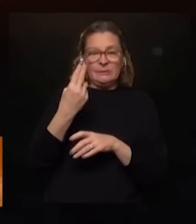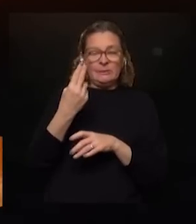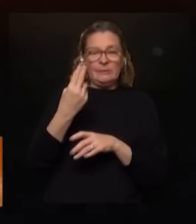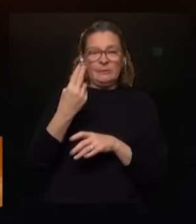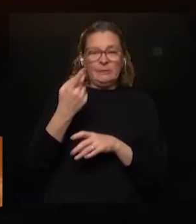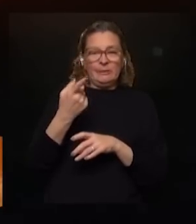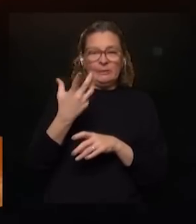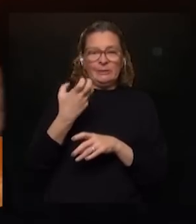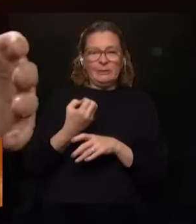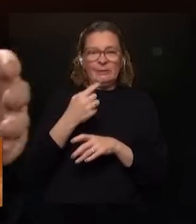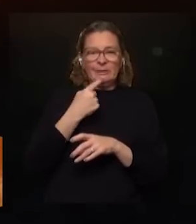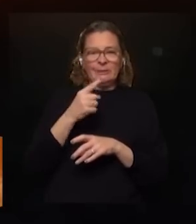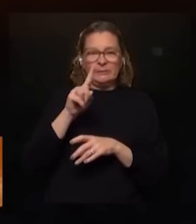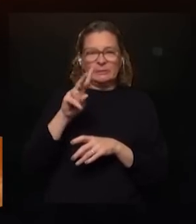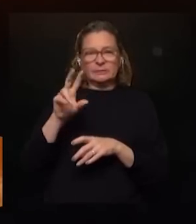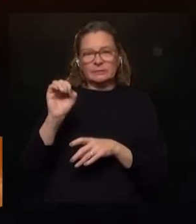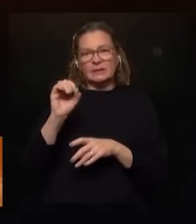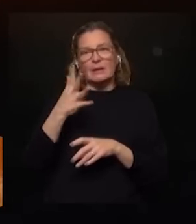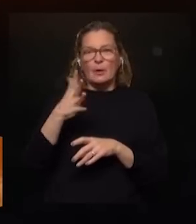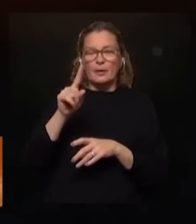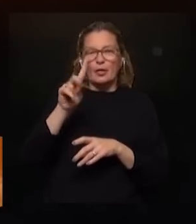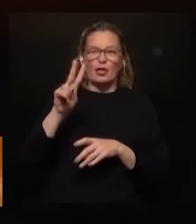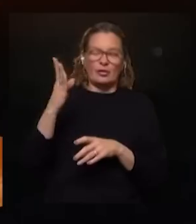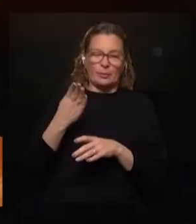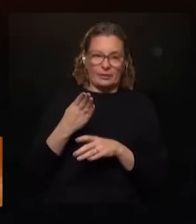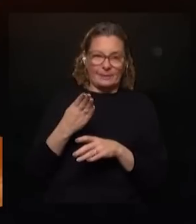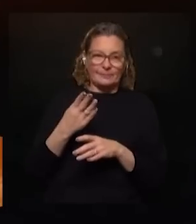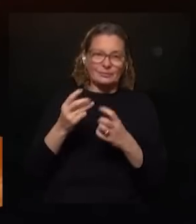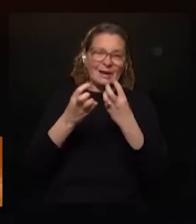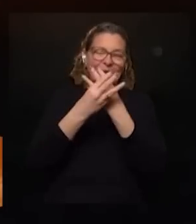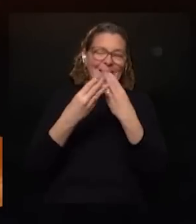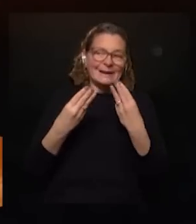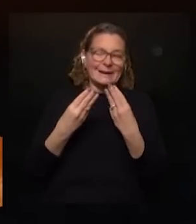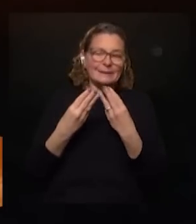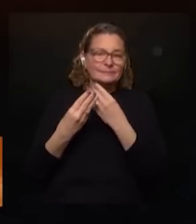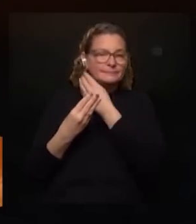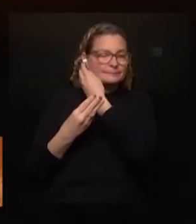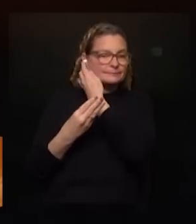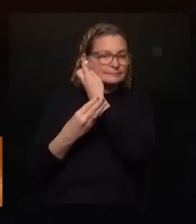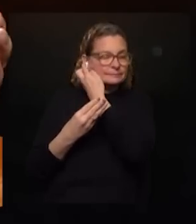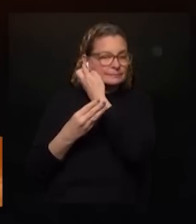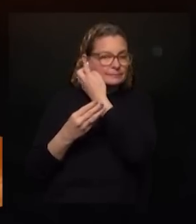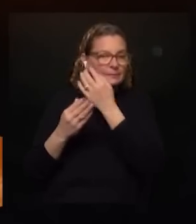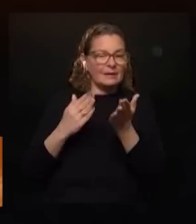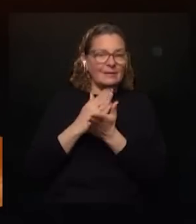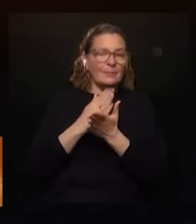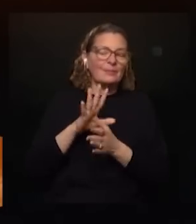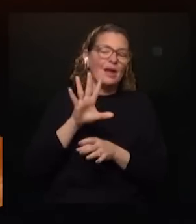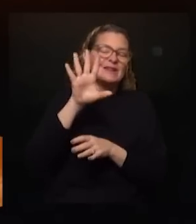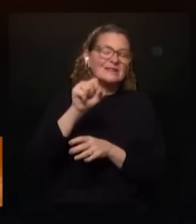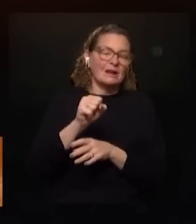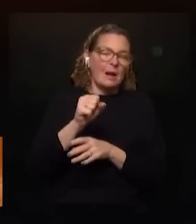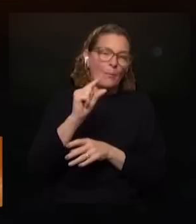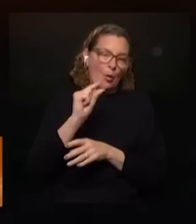es decir el 10% en realidad es 12% bueno en general es un prácticamente siempre se ha alcanzado ha habido muy